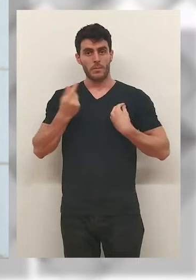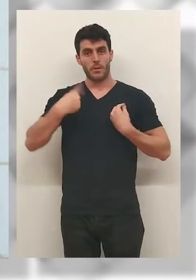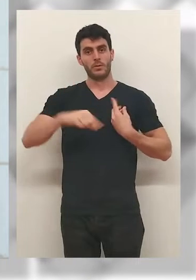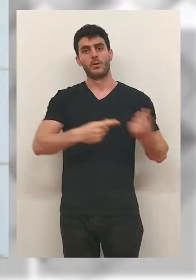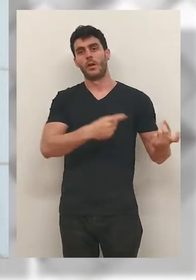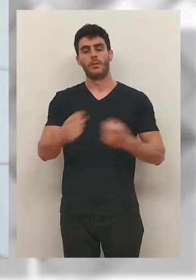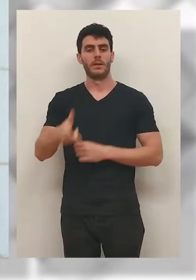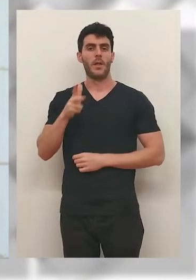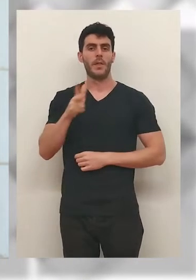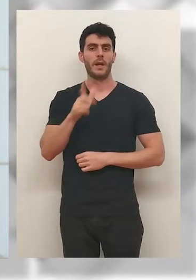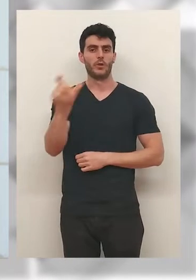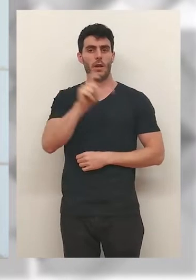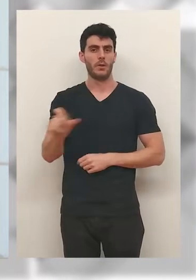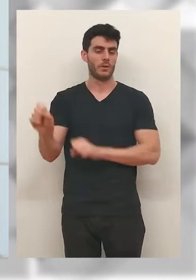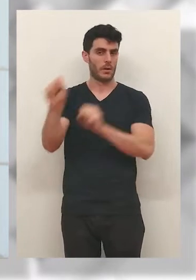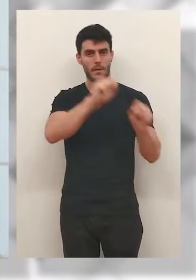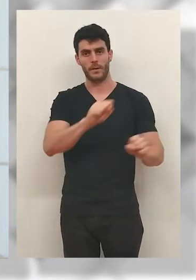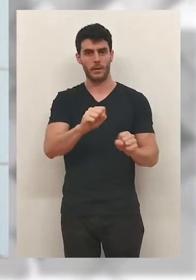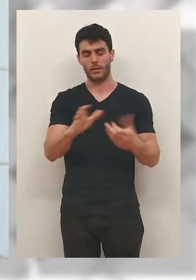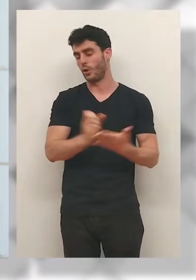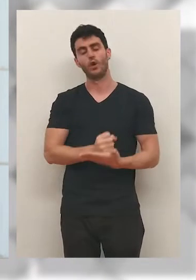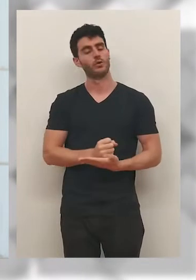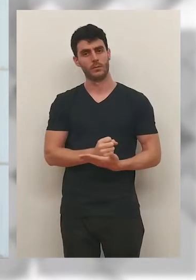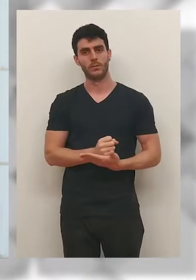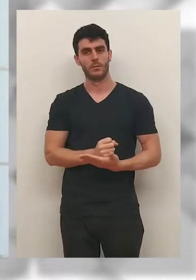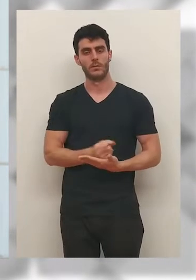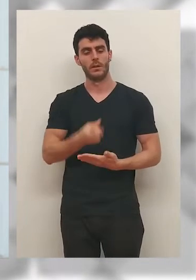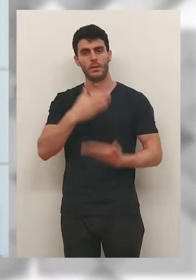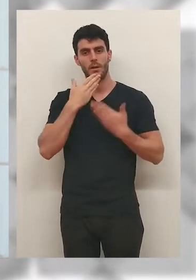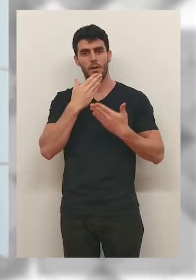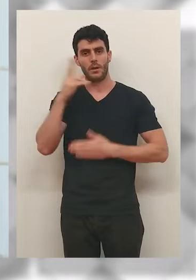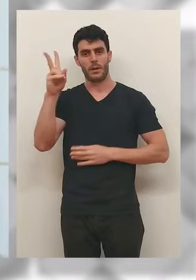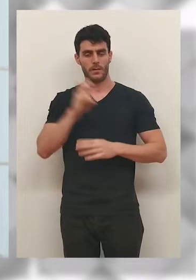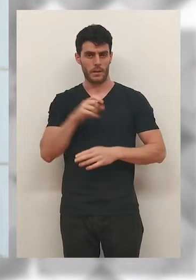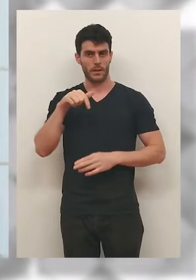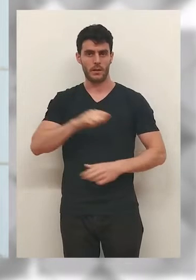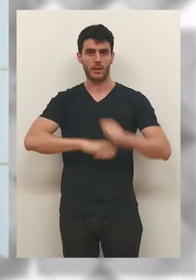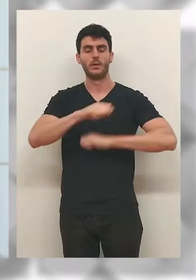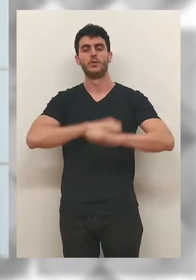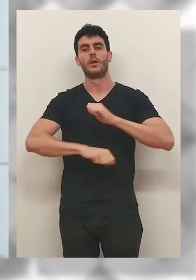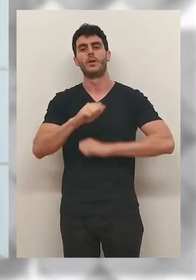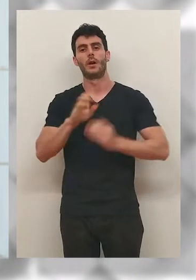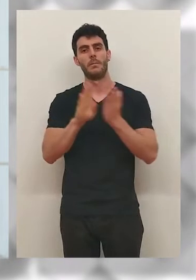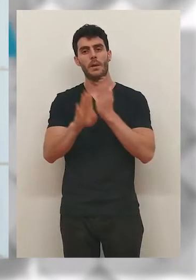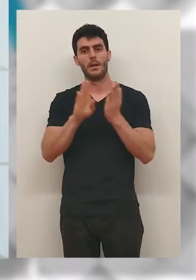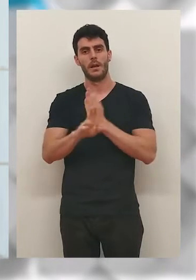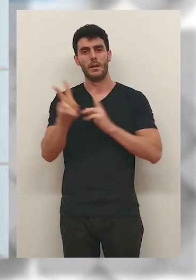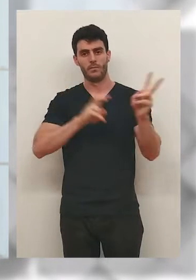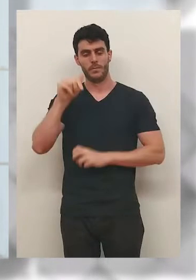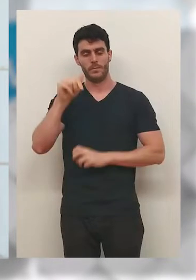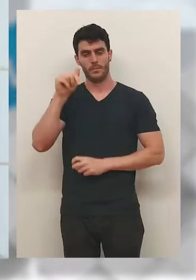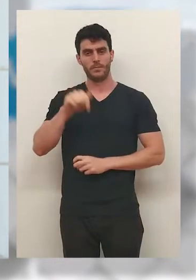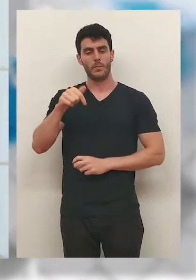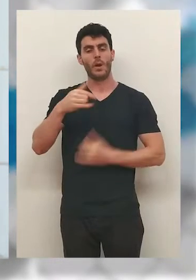Vivimos momentos en los que más que nunca debemos defender los derechos de las personas, de todas las personas. Y agradezco también la asistencia de las